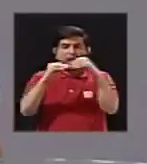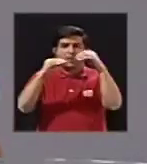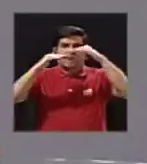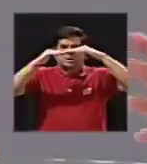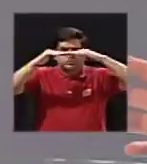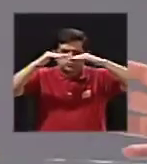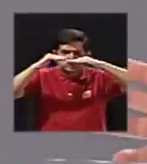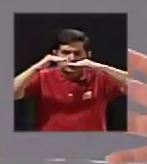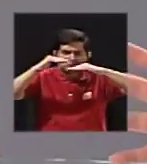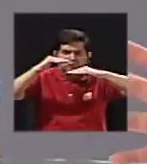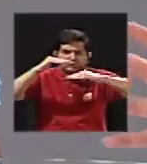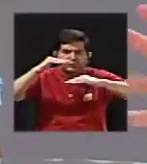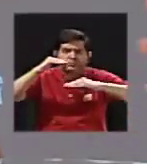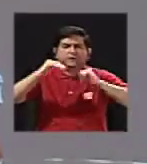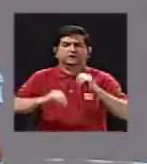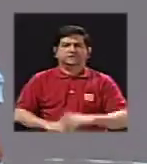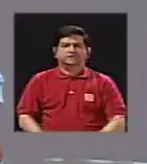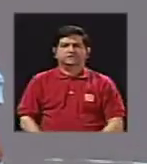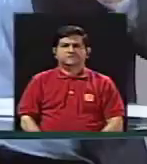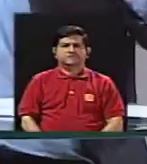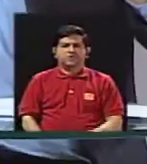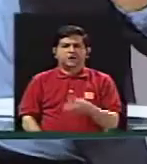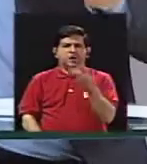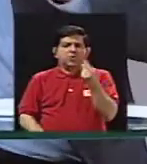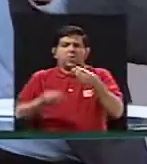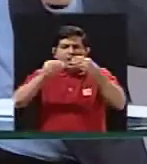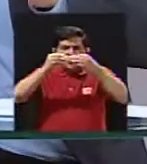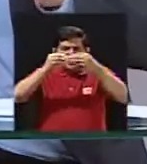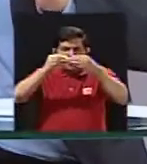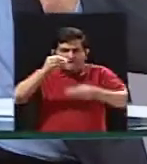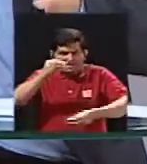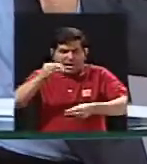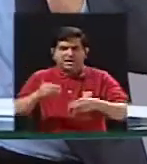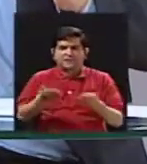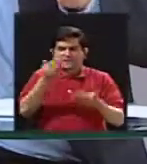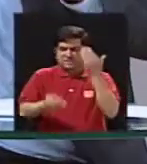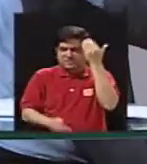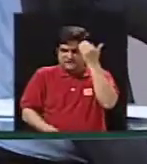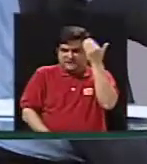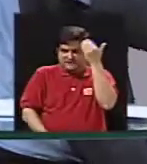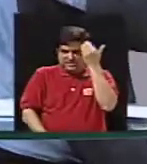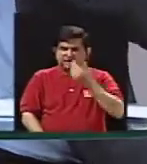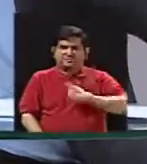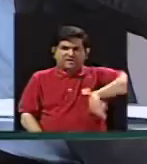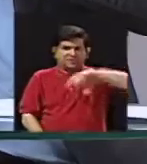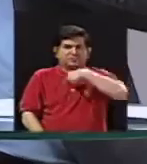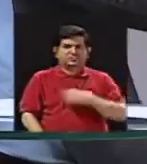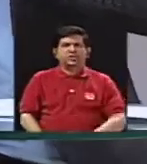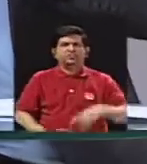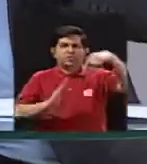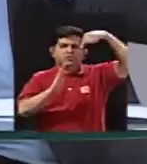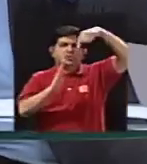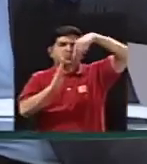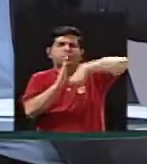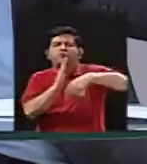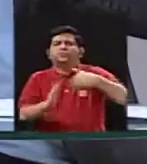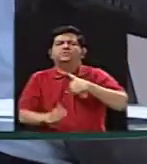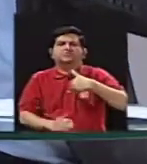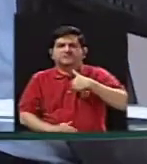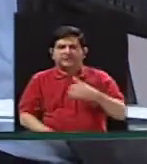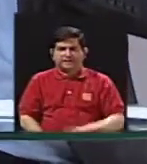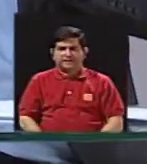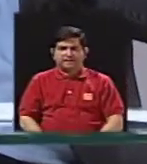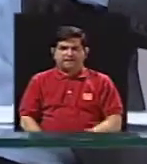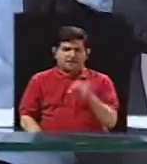bajo. ¿Cuánto ha perdido, digamos, para tener una idea, qué profundidad tendría este